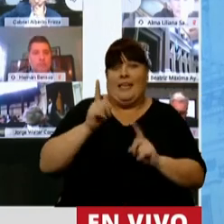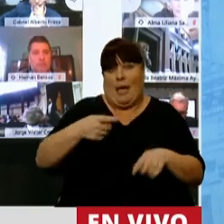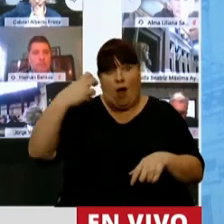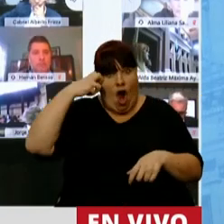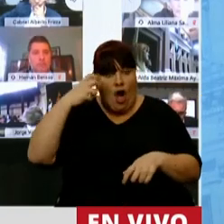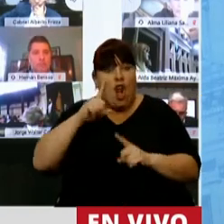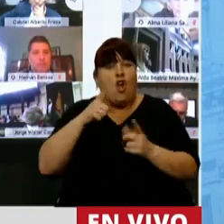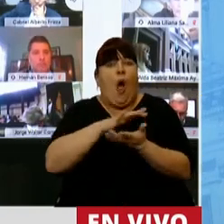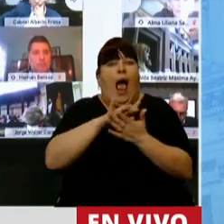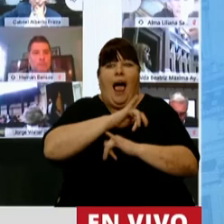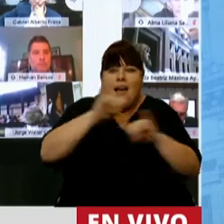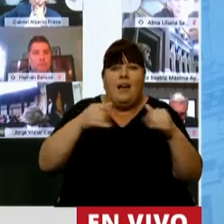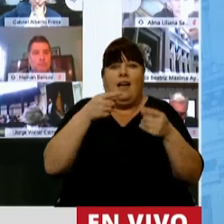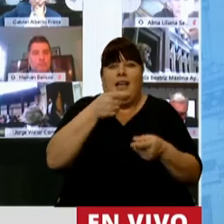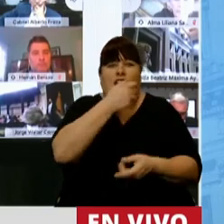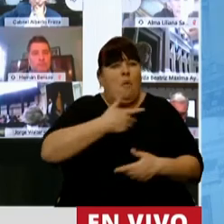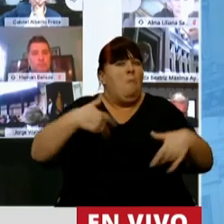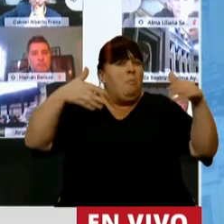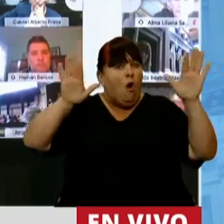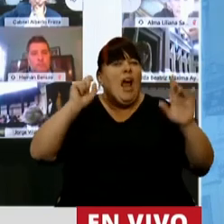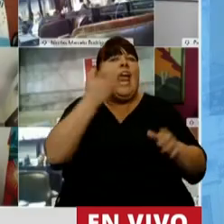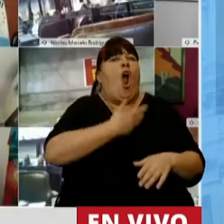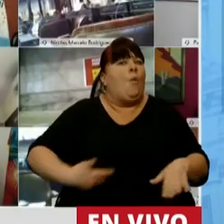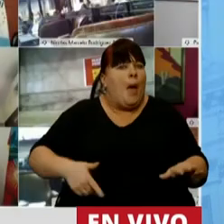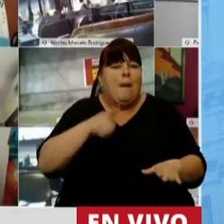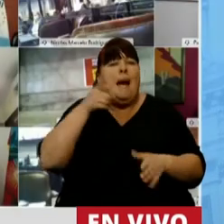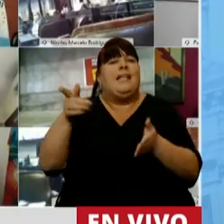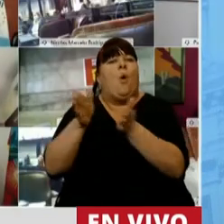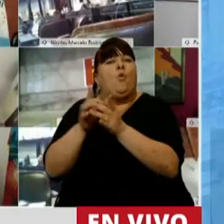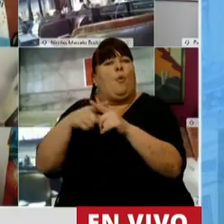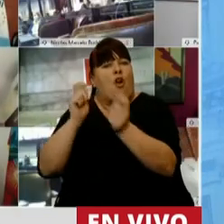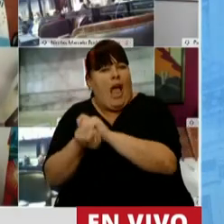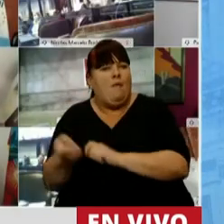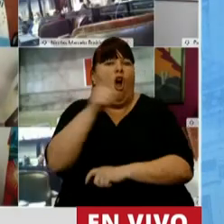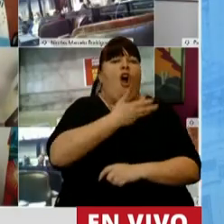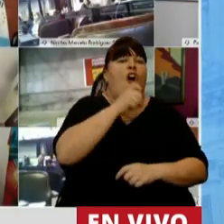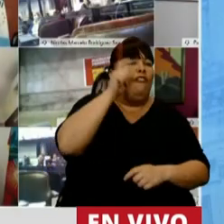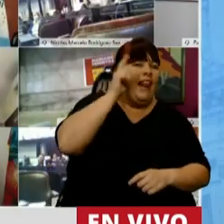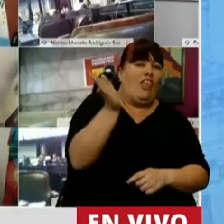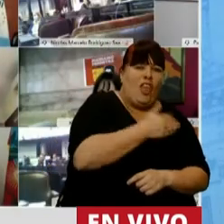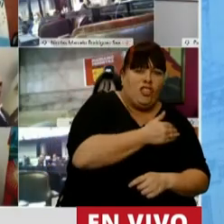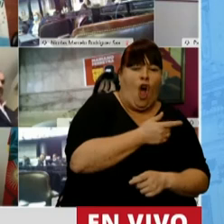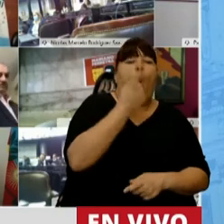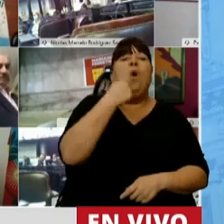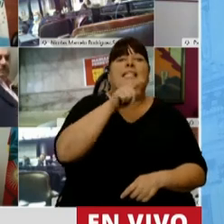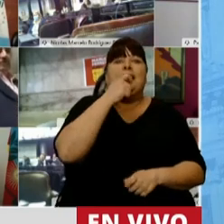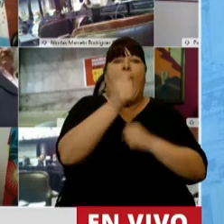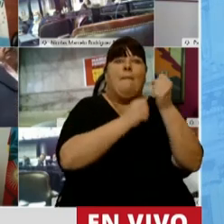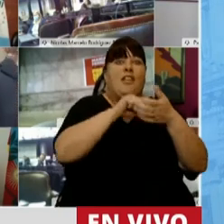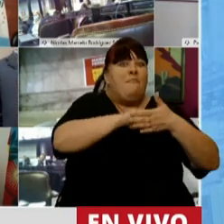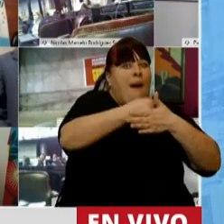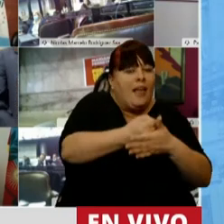no damos ese mensaje quien esté gobernando no importa porque parece que junto por el cambio o el frente de todo cuando los empresarios